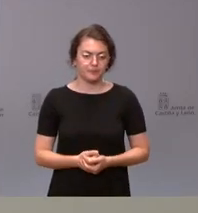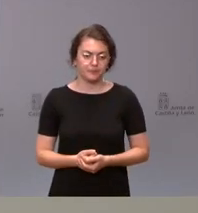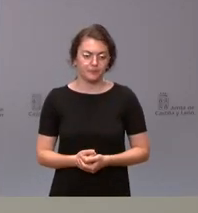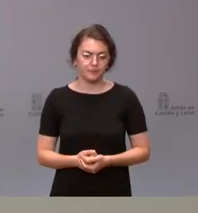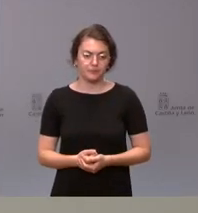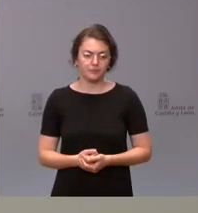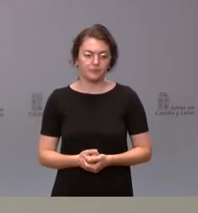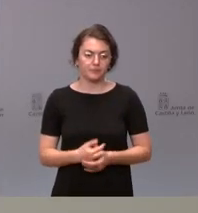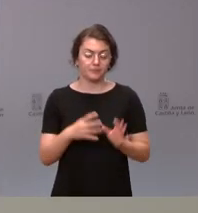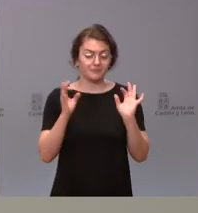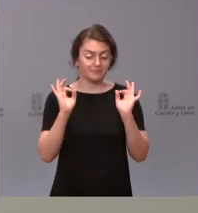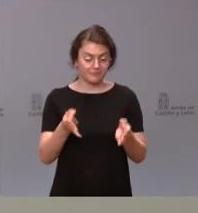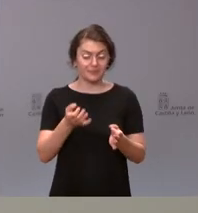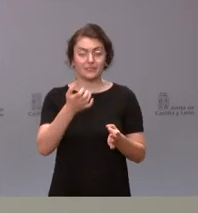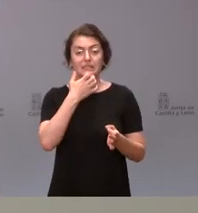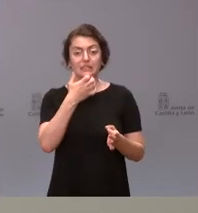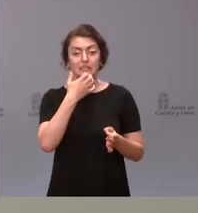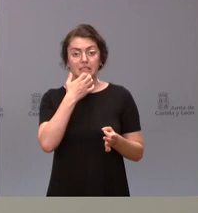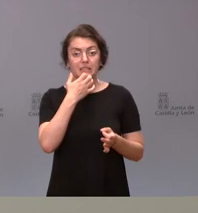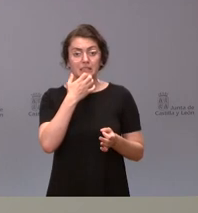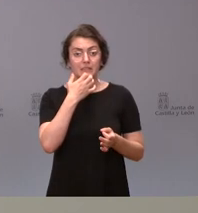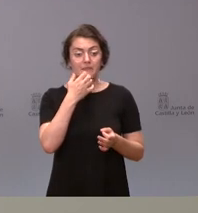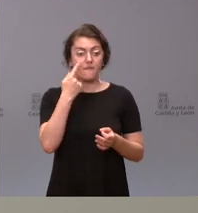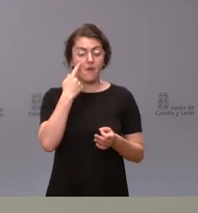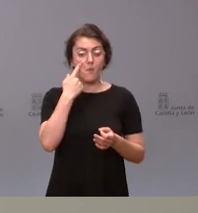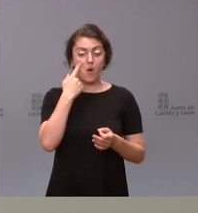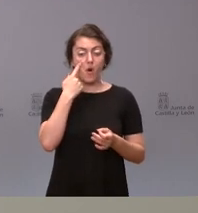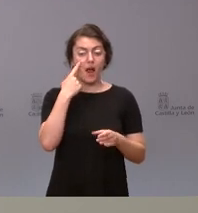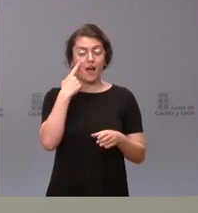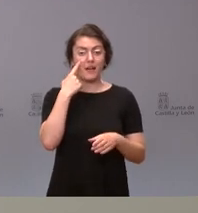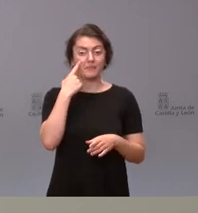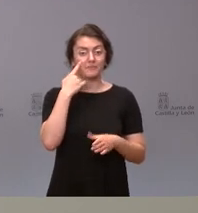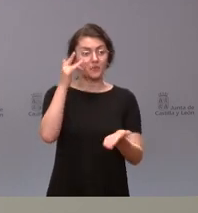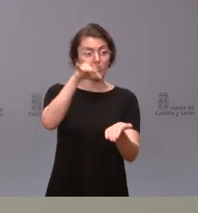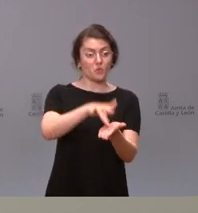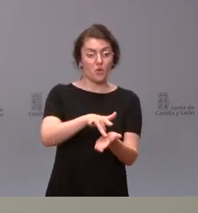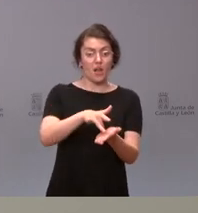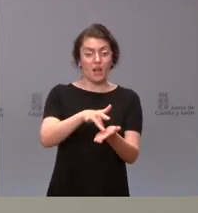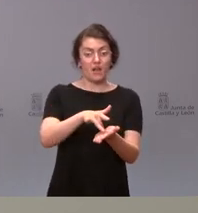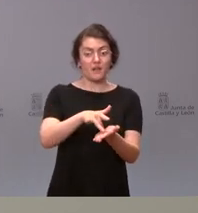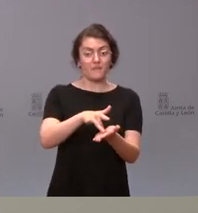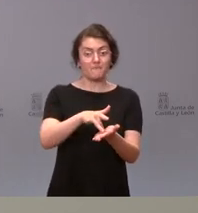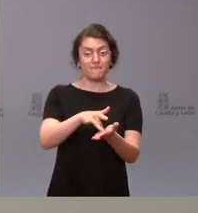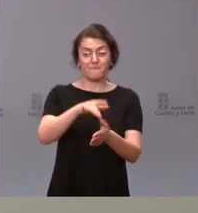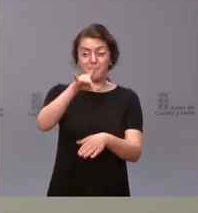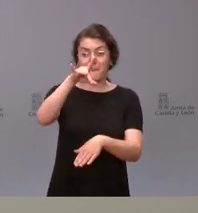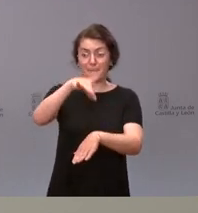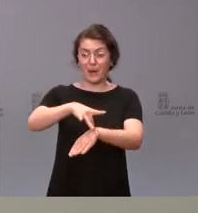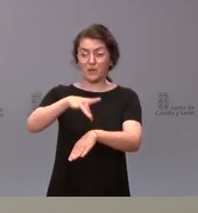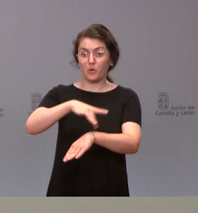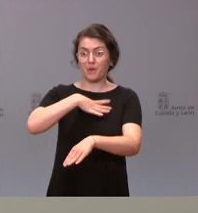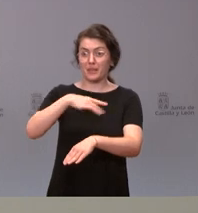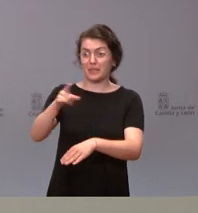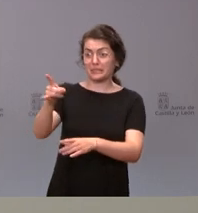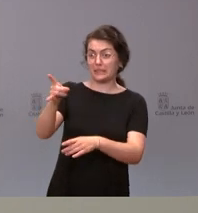Naturalmente, si identificamos algunos casos de posibles ofertas de profesionales que pudiéramos atraer y fuera el tema